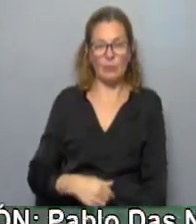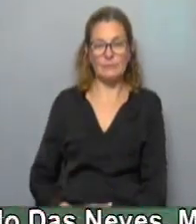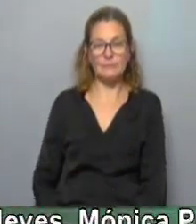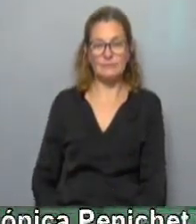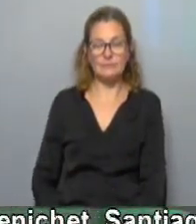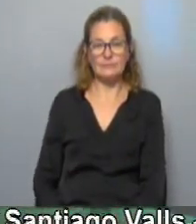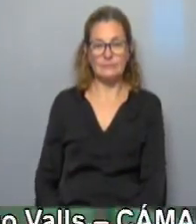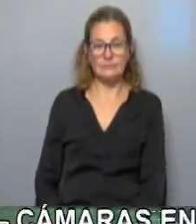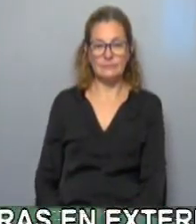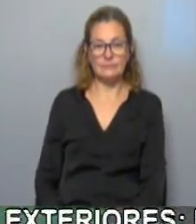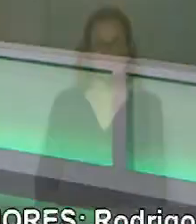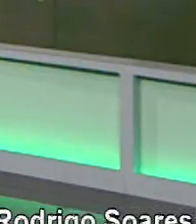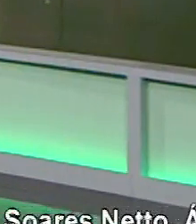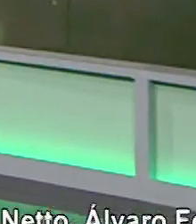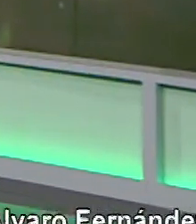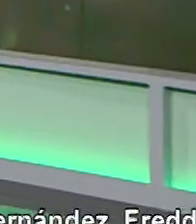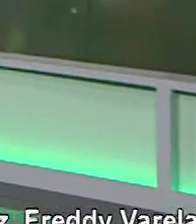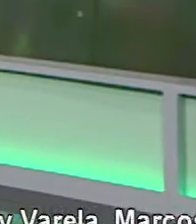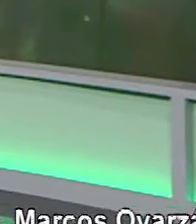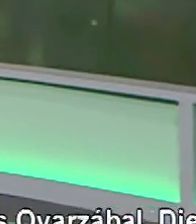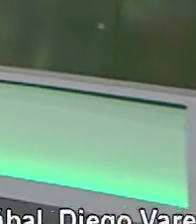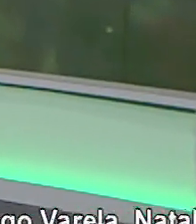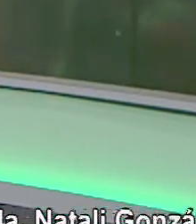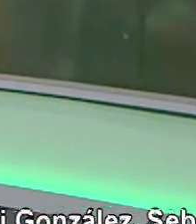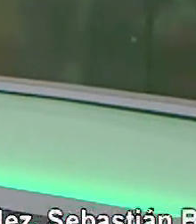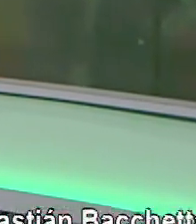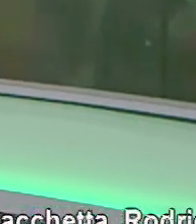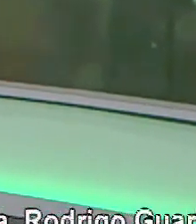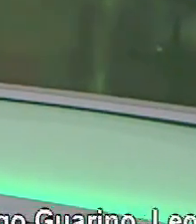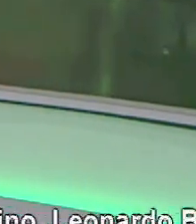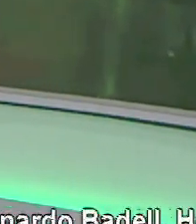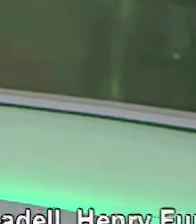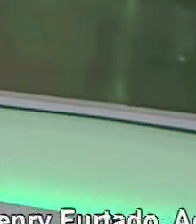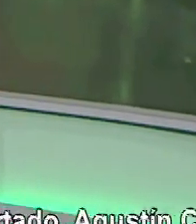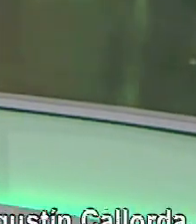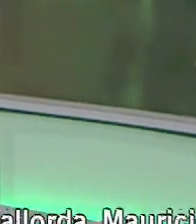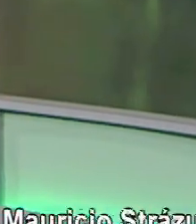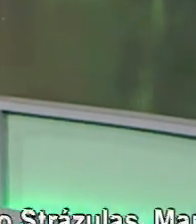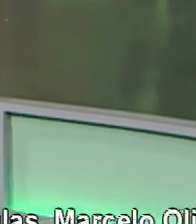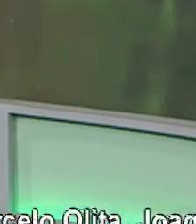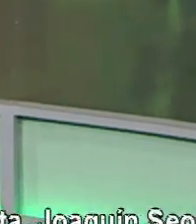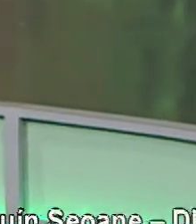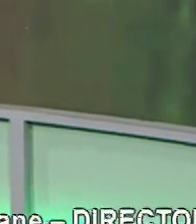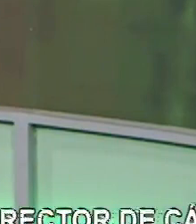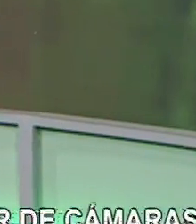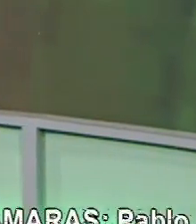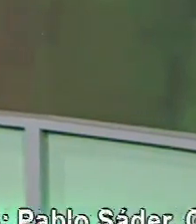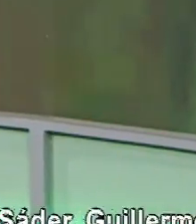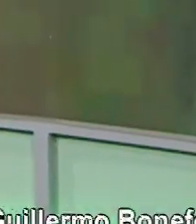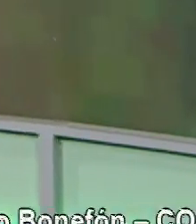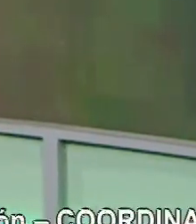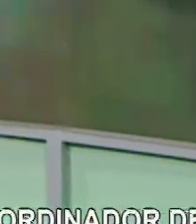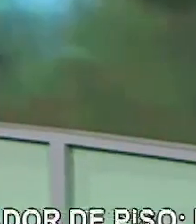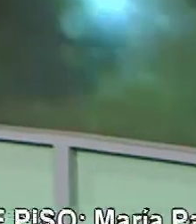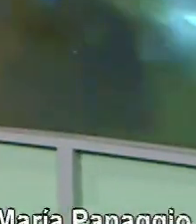para Montevideo y Área Metropolitana. Ahí tenemos lo que se espera que ocurra mañana, martes 7 de junio, en capital y cercanías. Mínima de 6 grados,